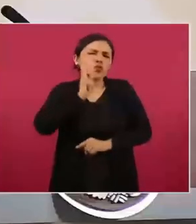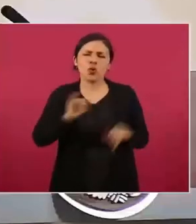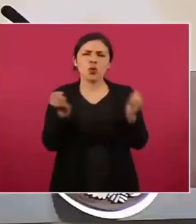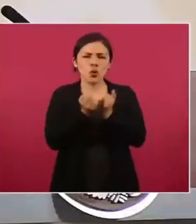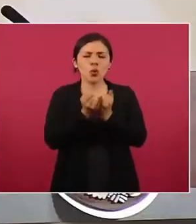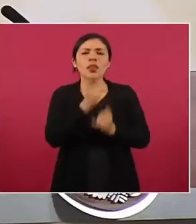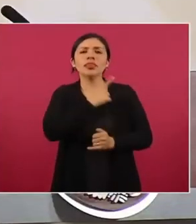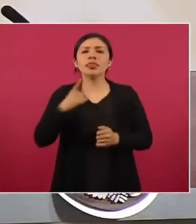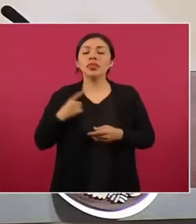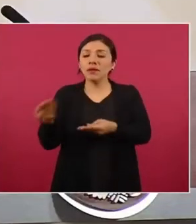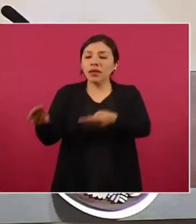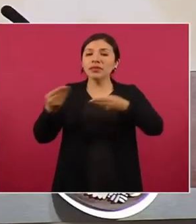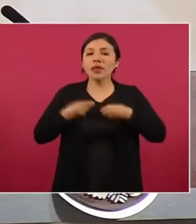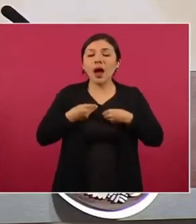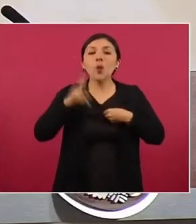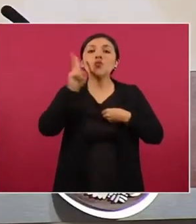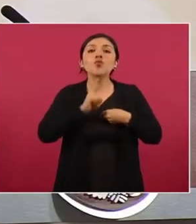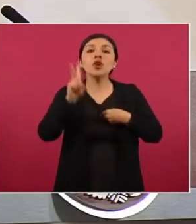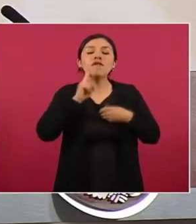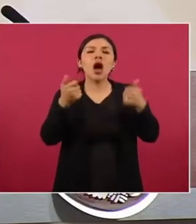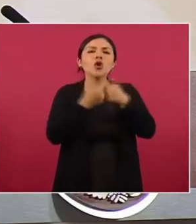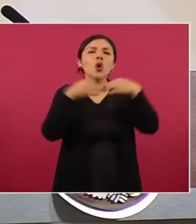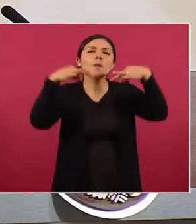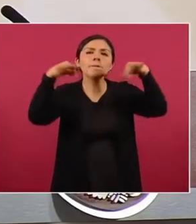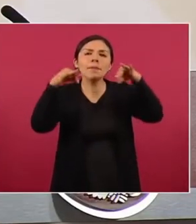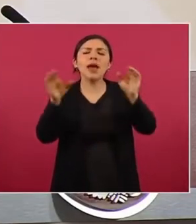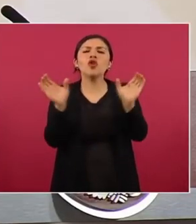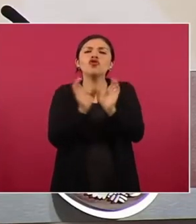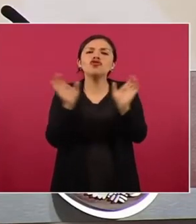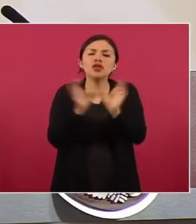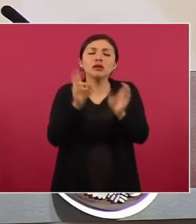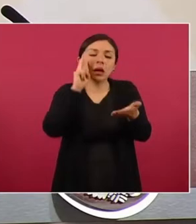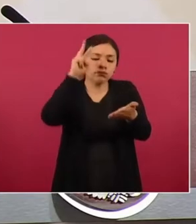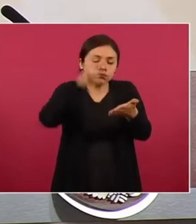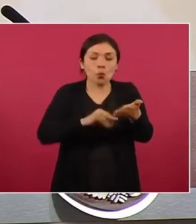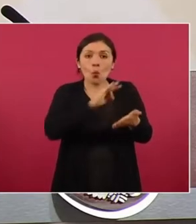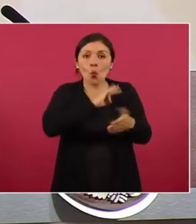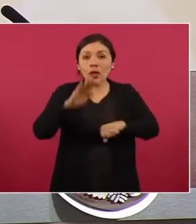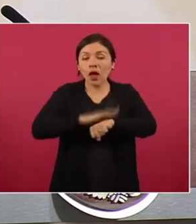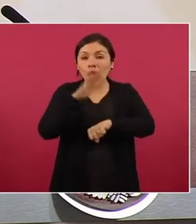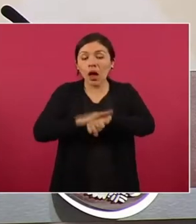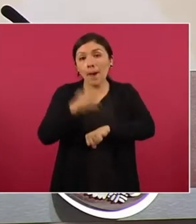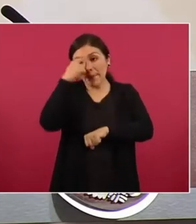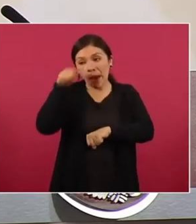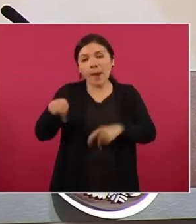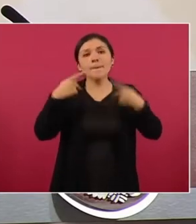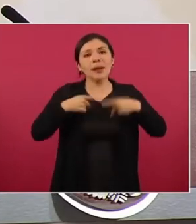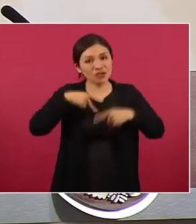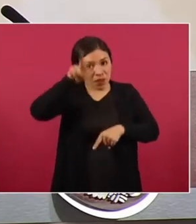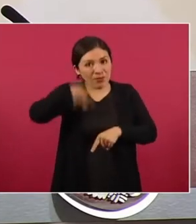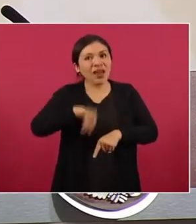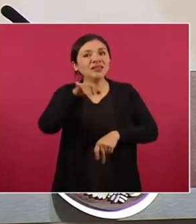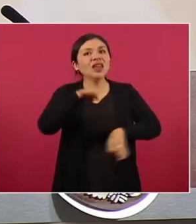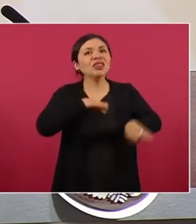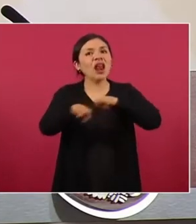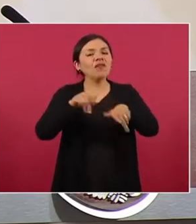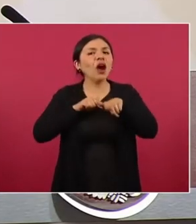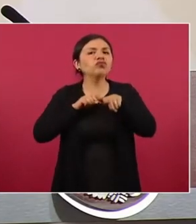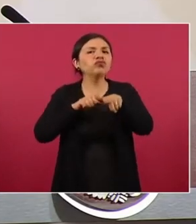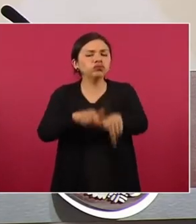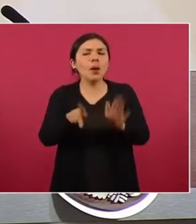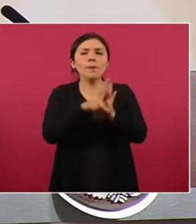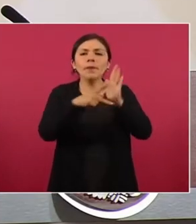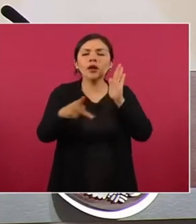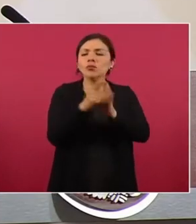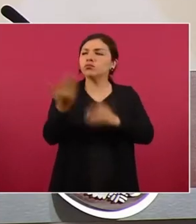proveerá la evidencia con documentos, constancias verificables. Esto permite probar que el solicitante sí ha ejercido el periodismo